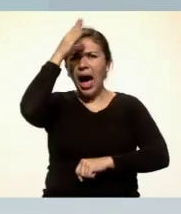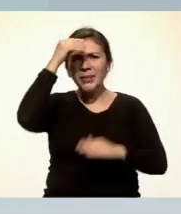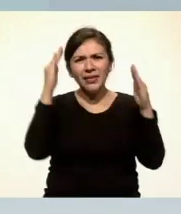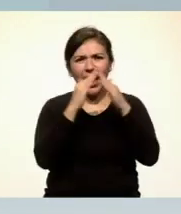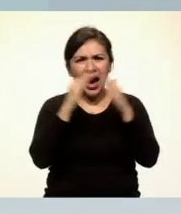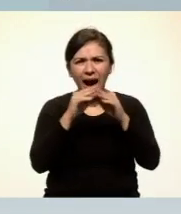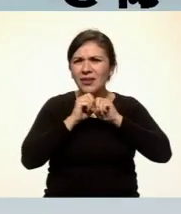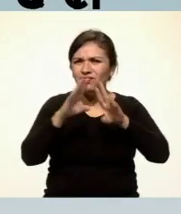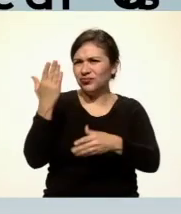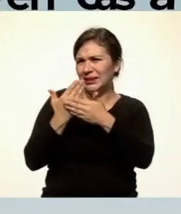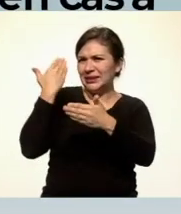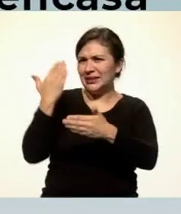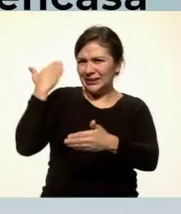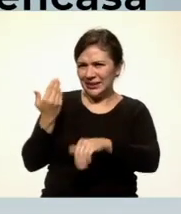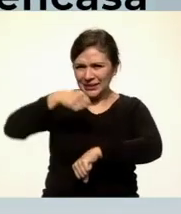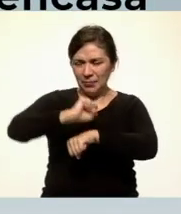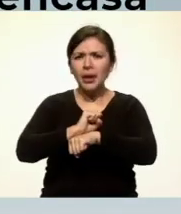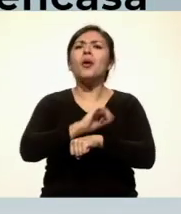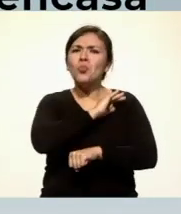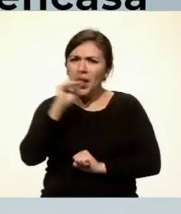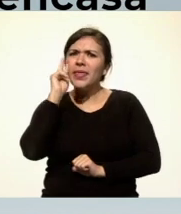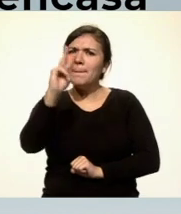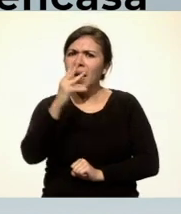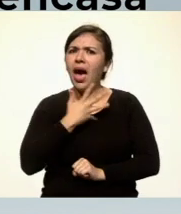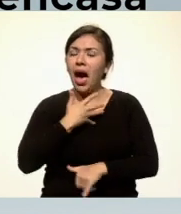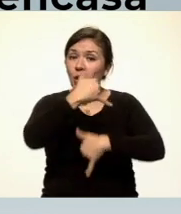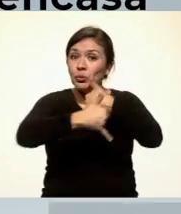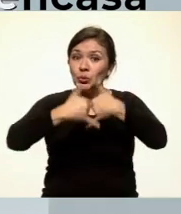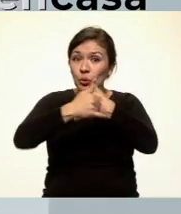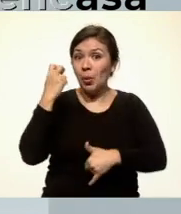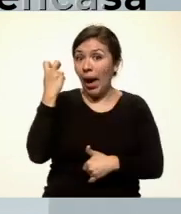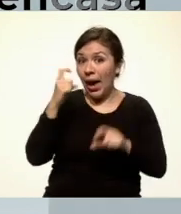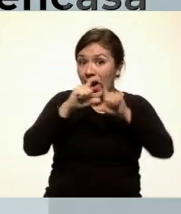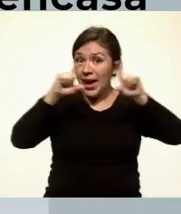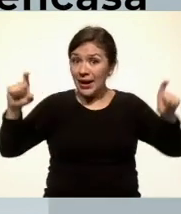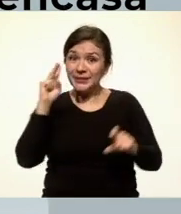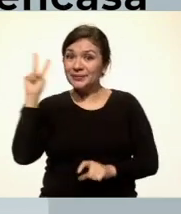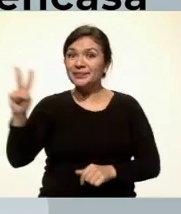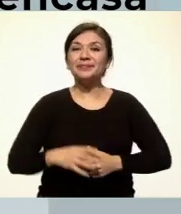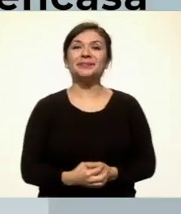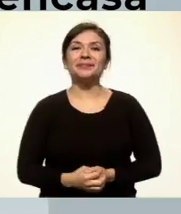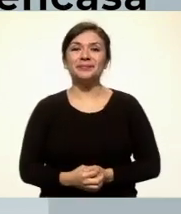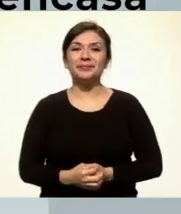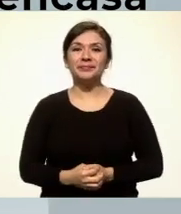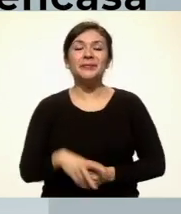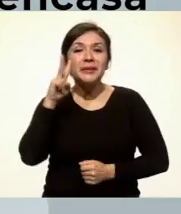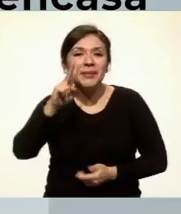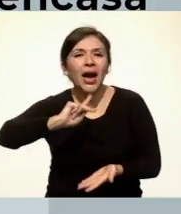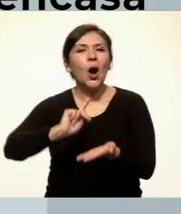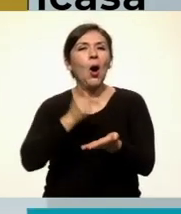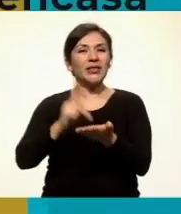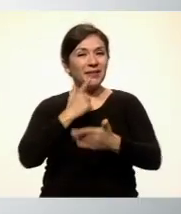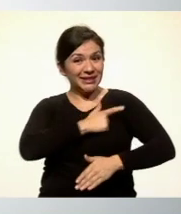transmitidos en semanas previas, los puedes encontrar en la siguiente página que se muestra en pantalla. Relíbelos y